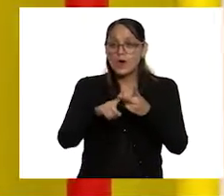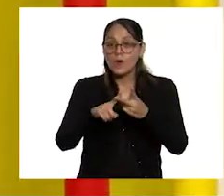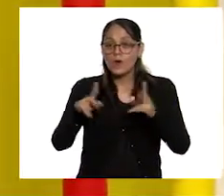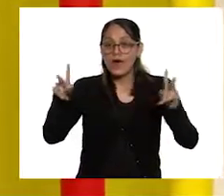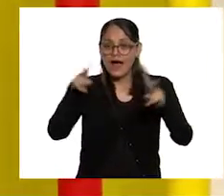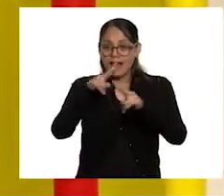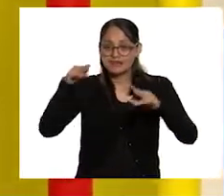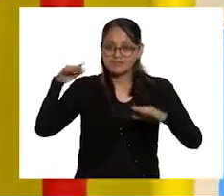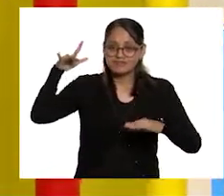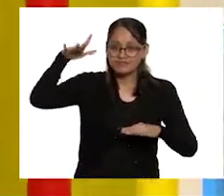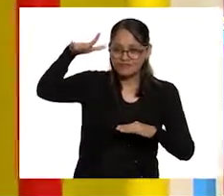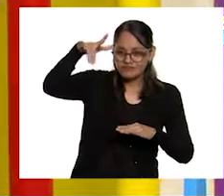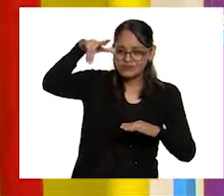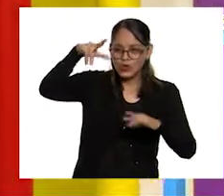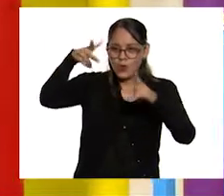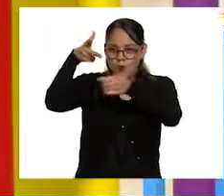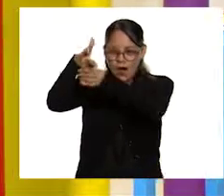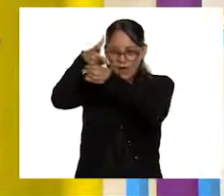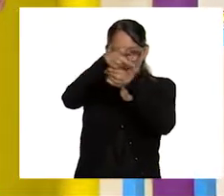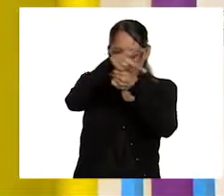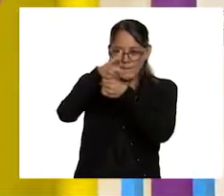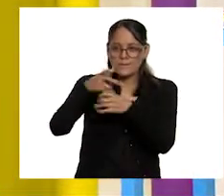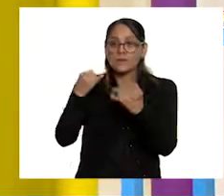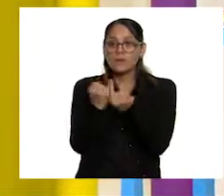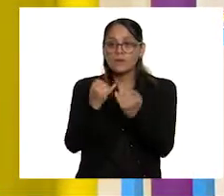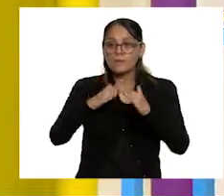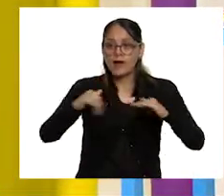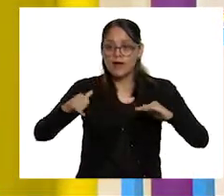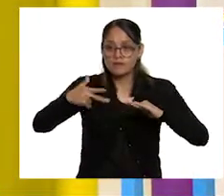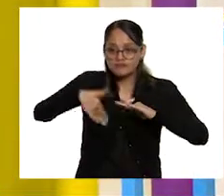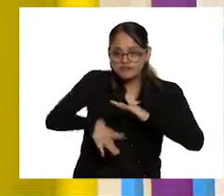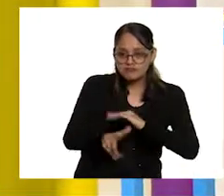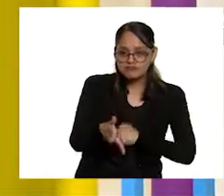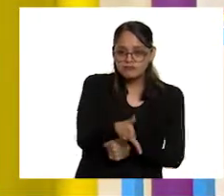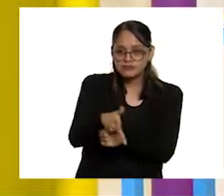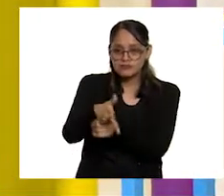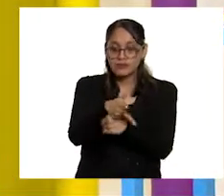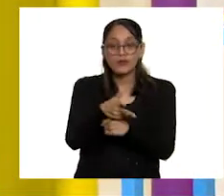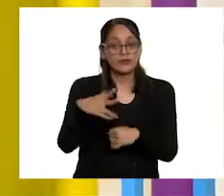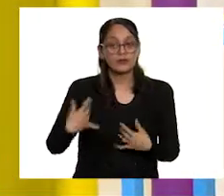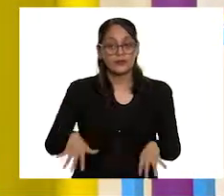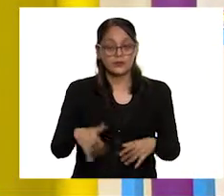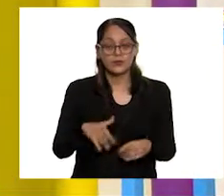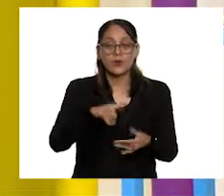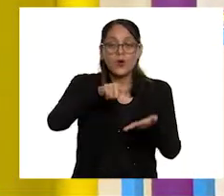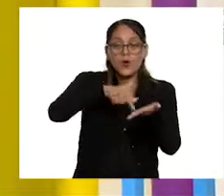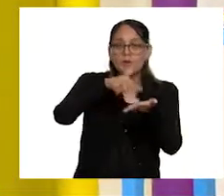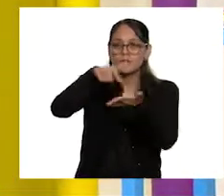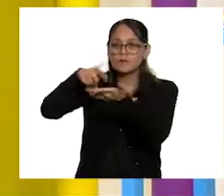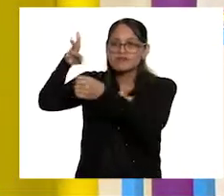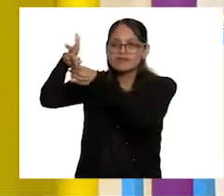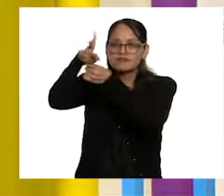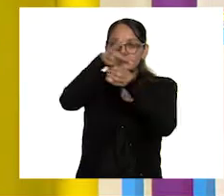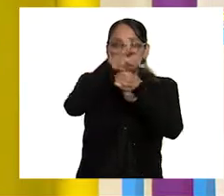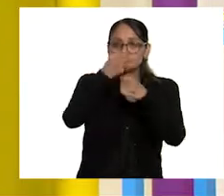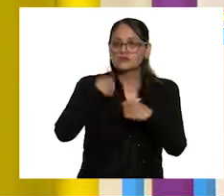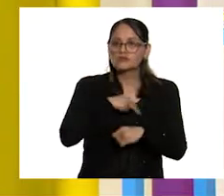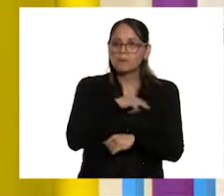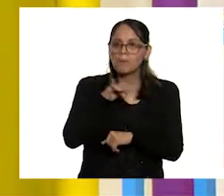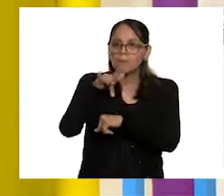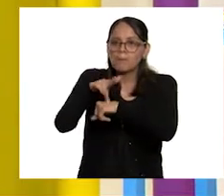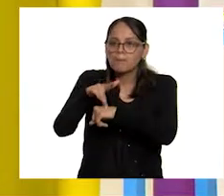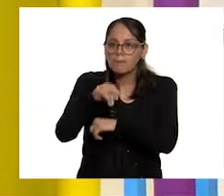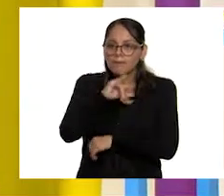en el agua. Es un trabajo que nos permite conocer muchos lugares, probablemente en donde no hemos estado